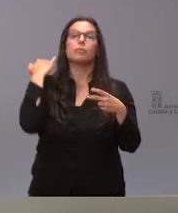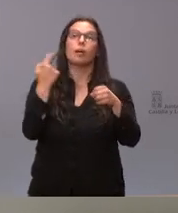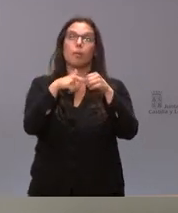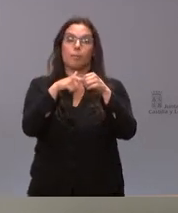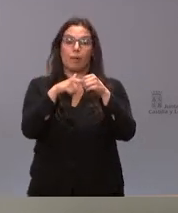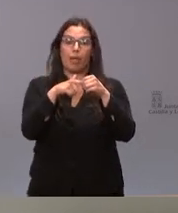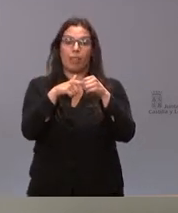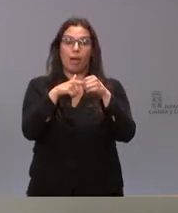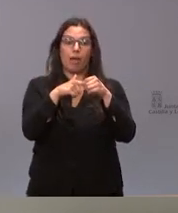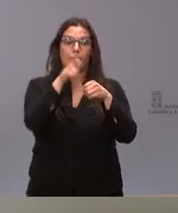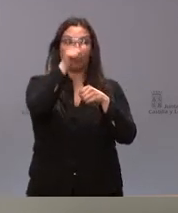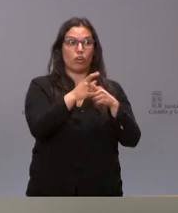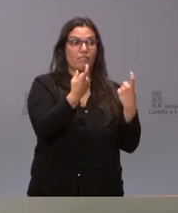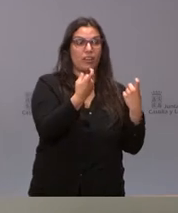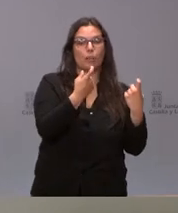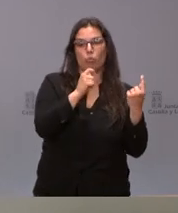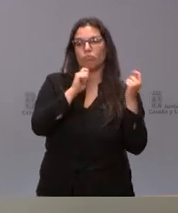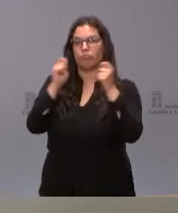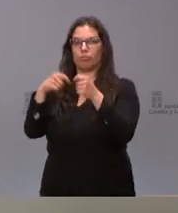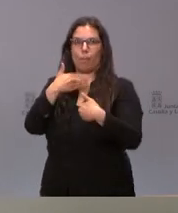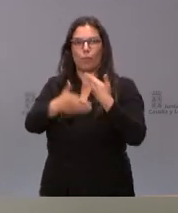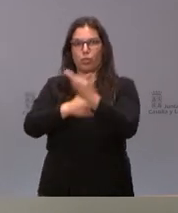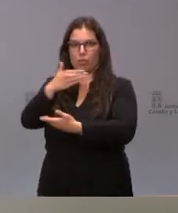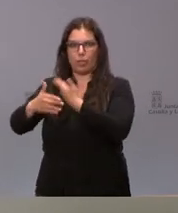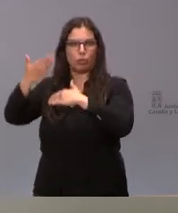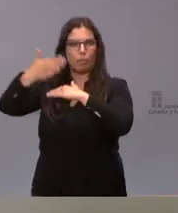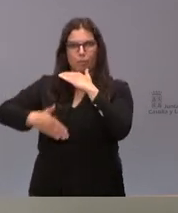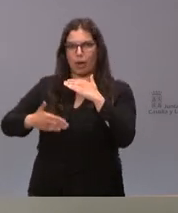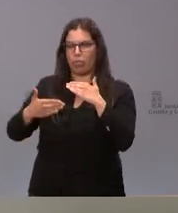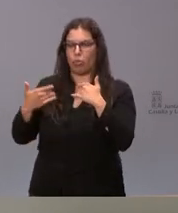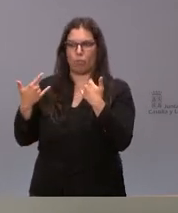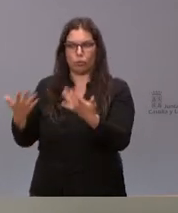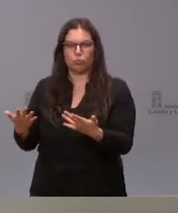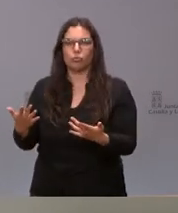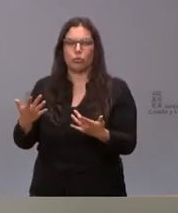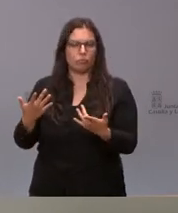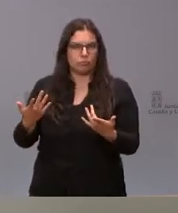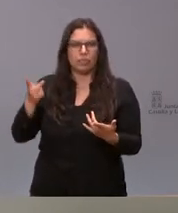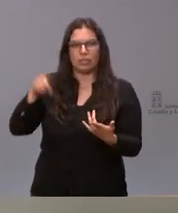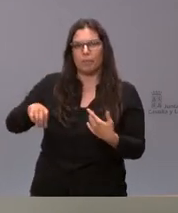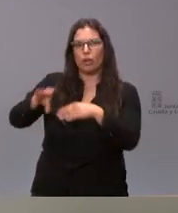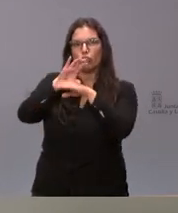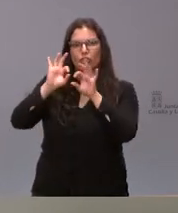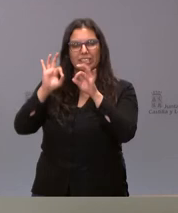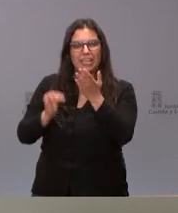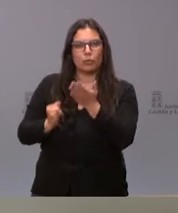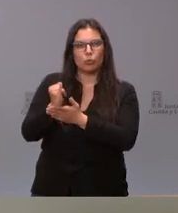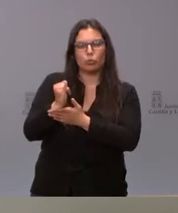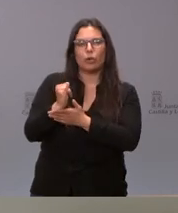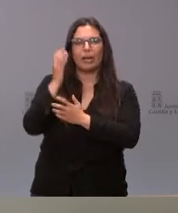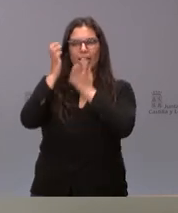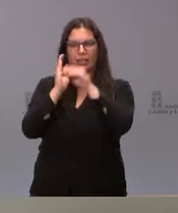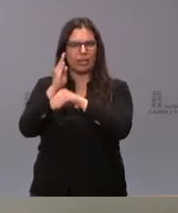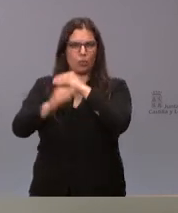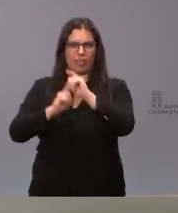cubriremos por el procedimiento legalmente establecido en el plazo más breve disponible en ese sentido también actuará la consejería de agricultura y ganadería